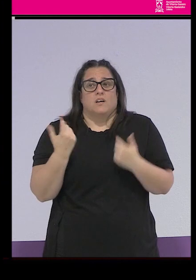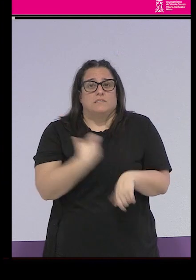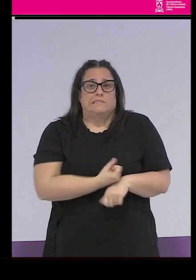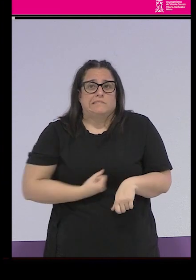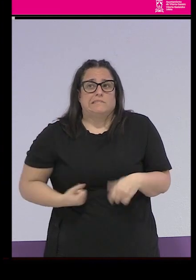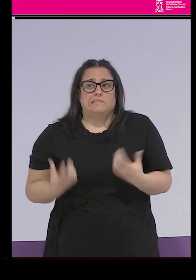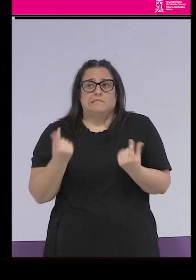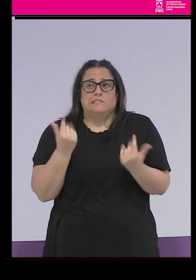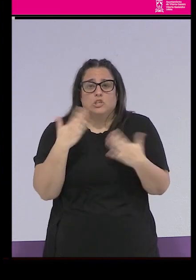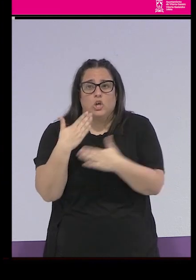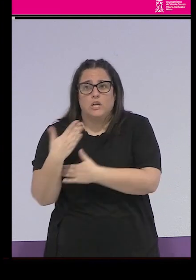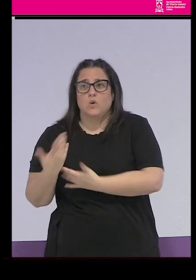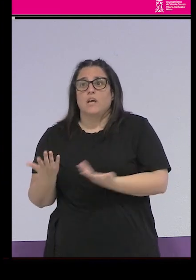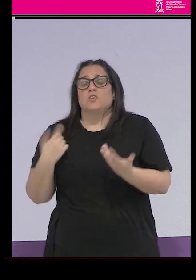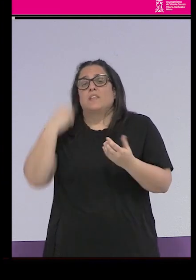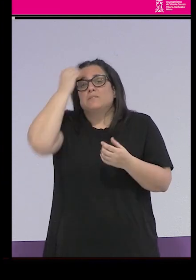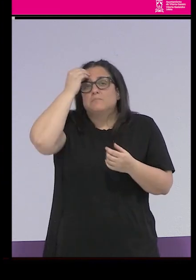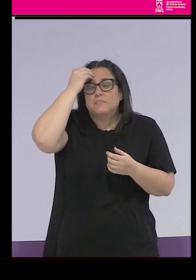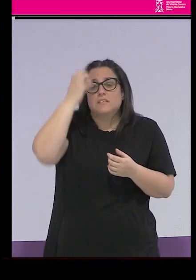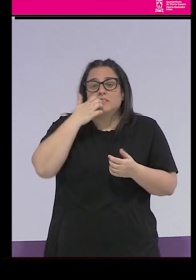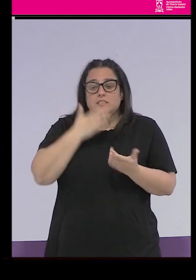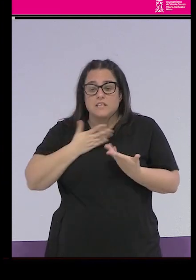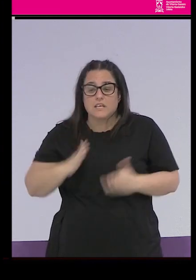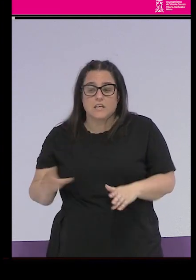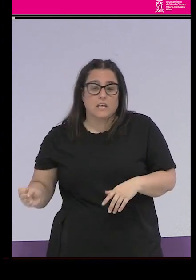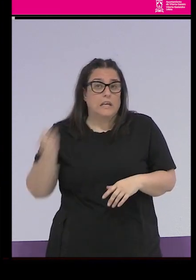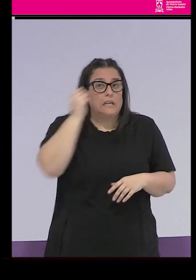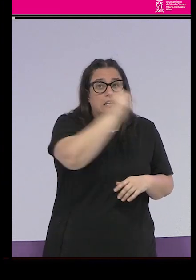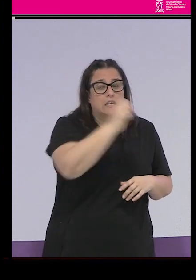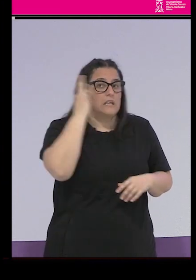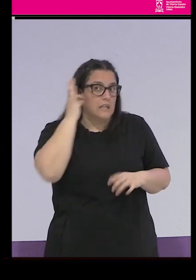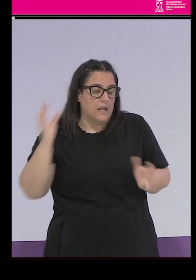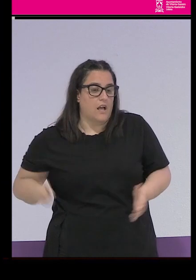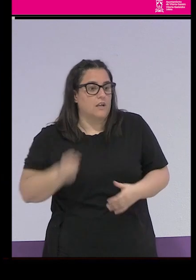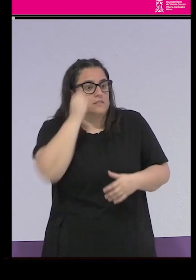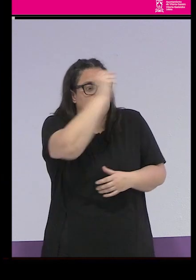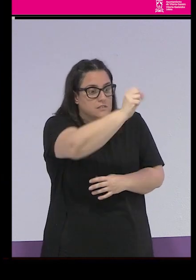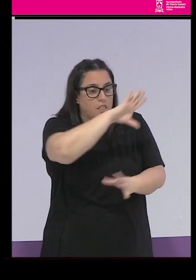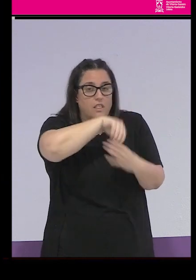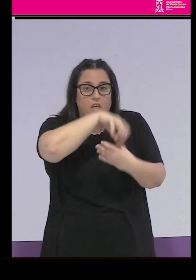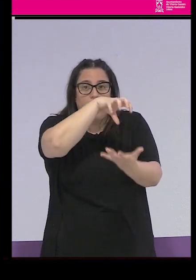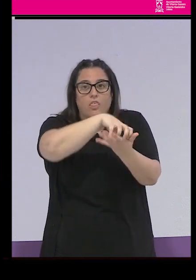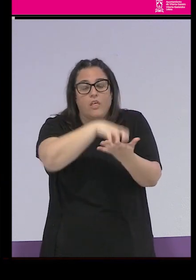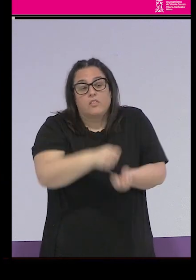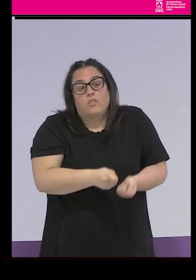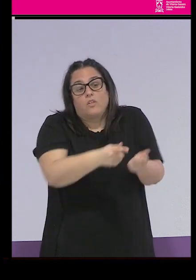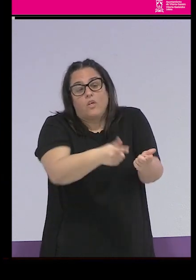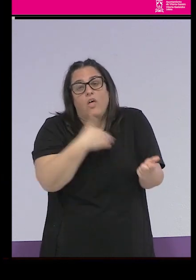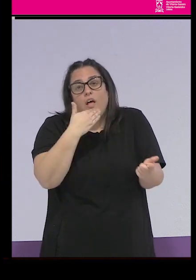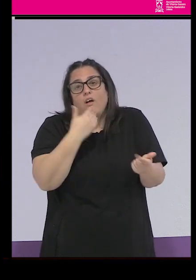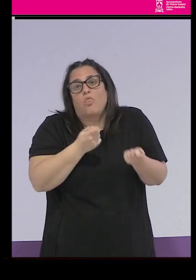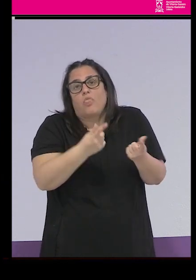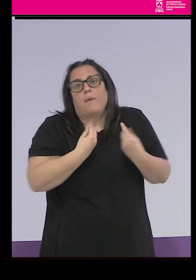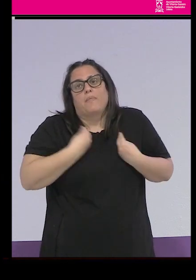familias que creían que llevando a sus hijas, ¿no?, ya más o pequeñas o menos pequeñas a estos centros les estaban dando una mejor